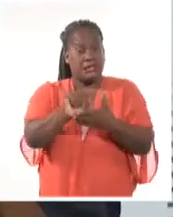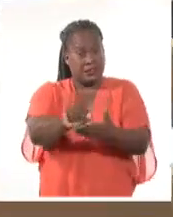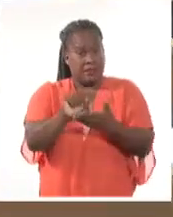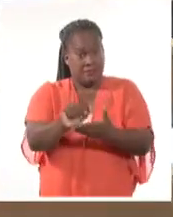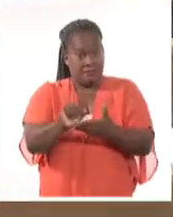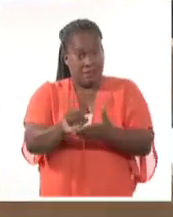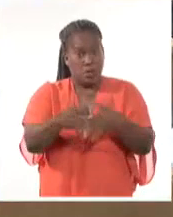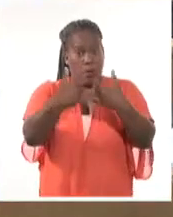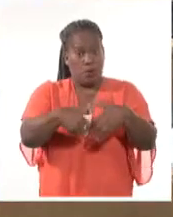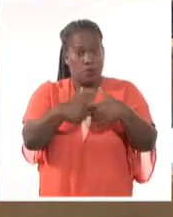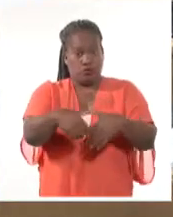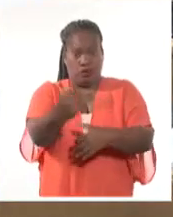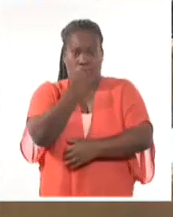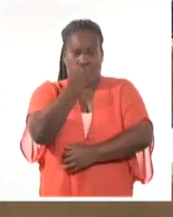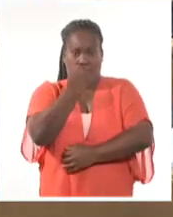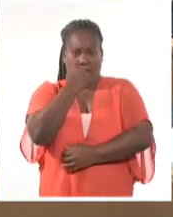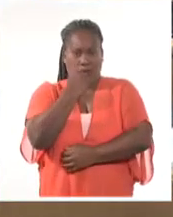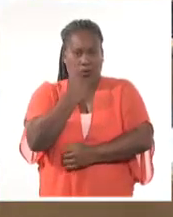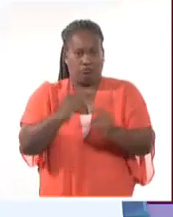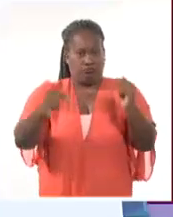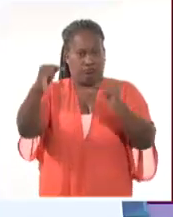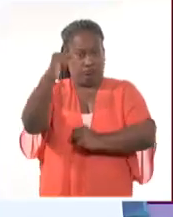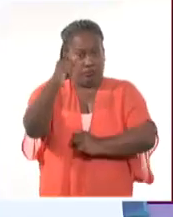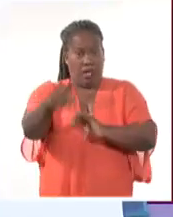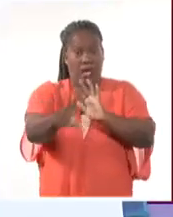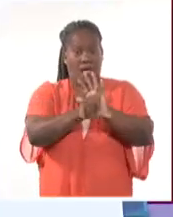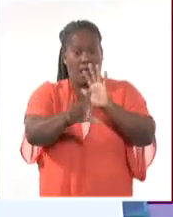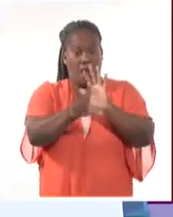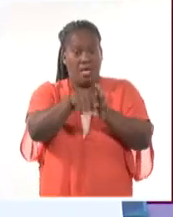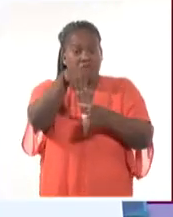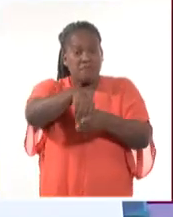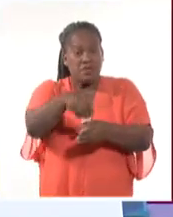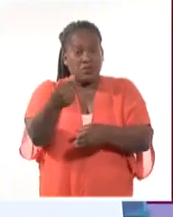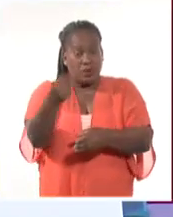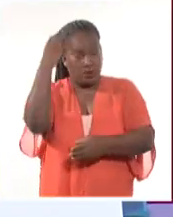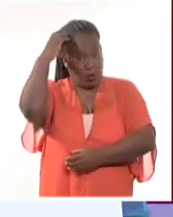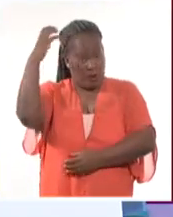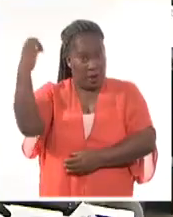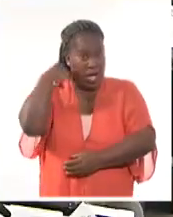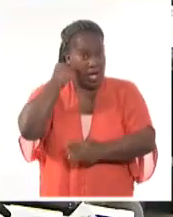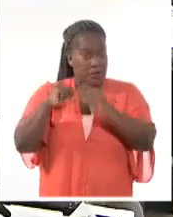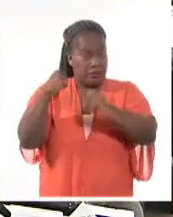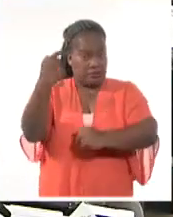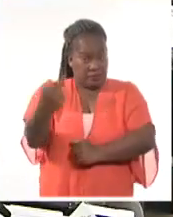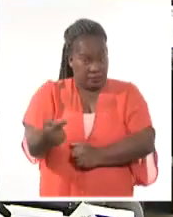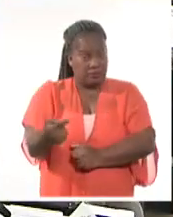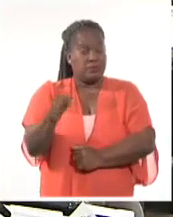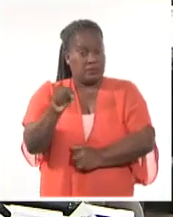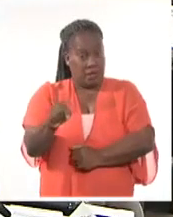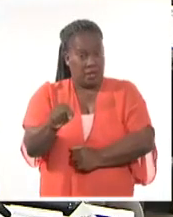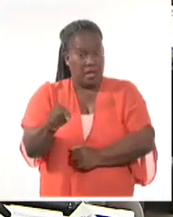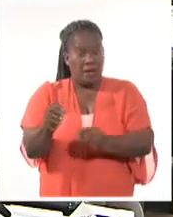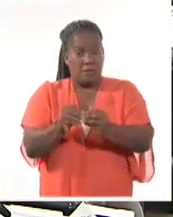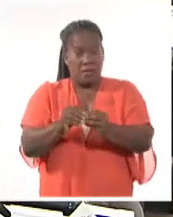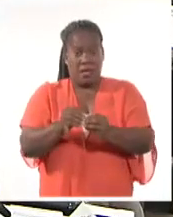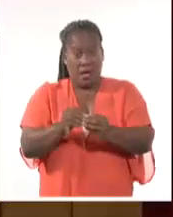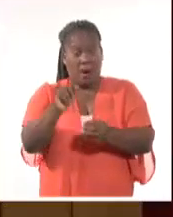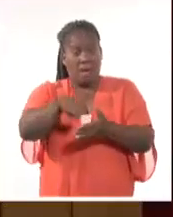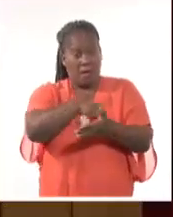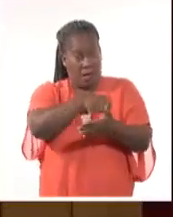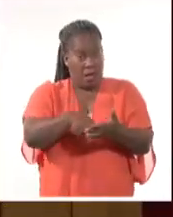la producción de alimentos. La ley de presupuesto del Estado para el año 2022 es coherente con las prioridades del Plan de la Economía,